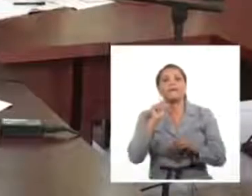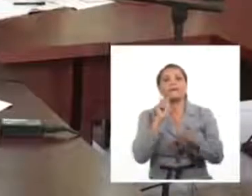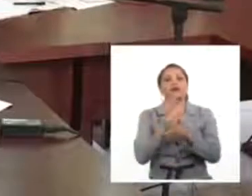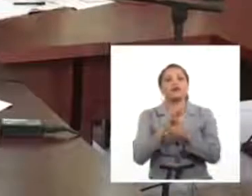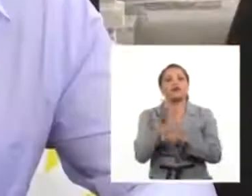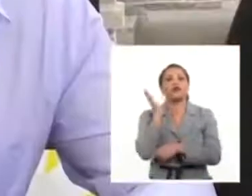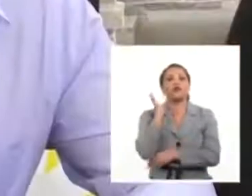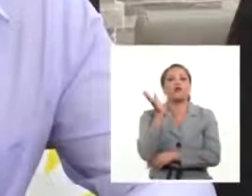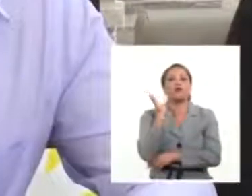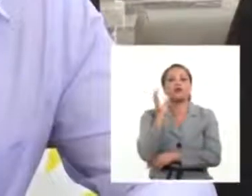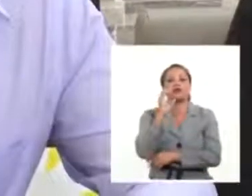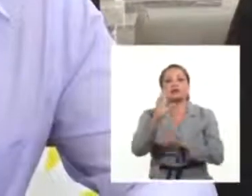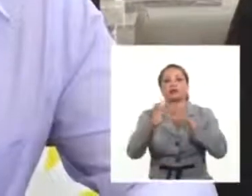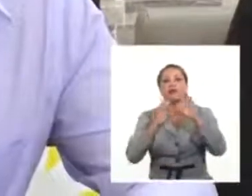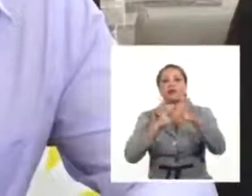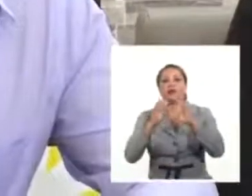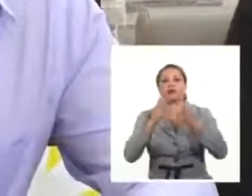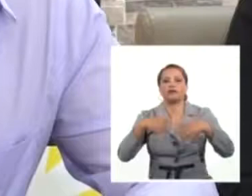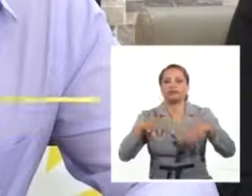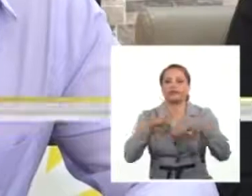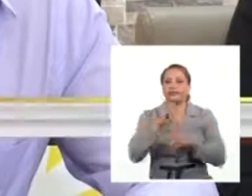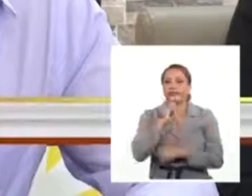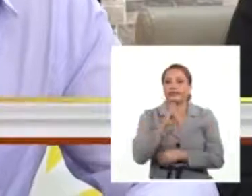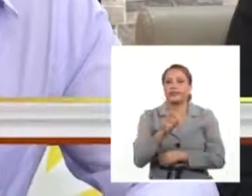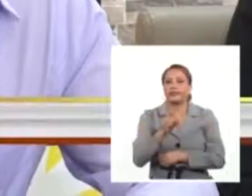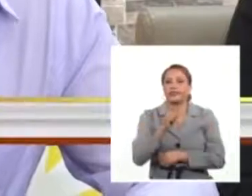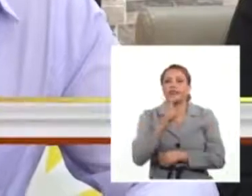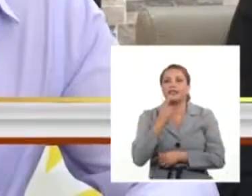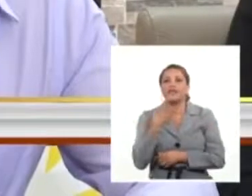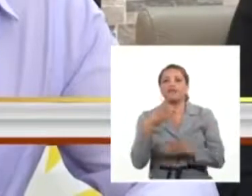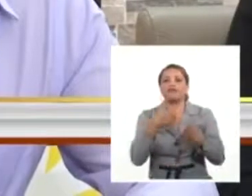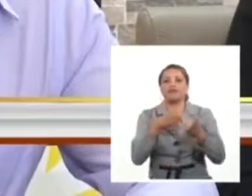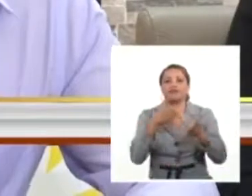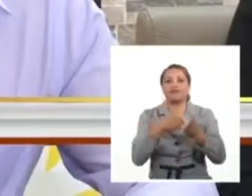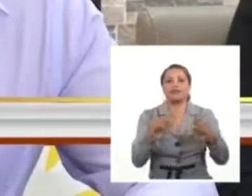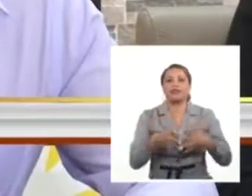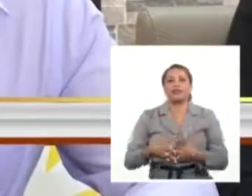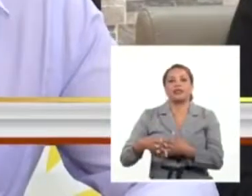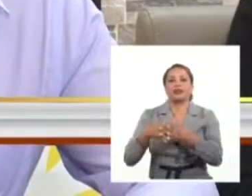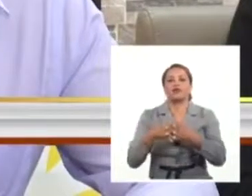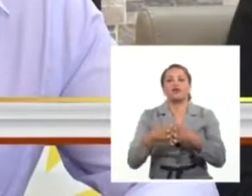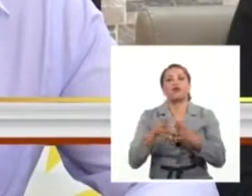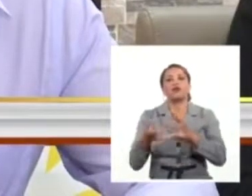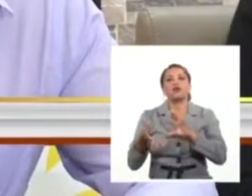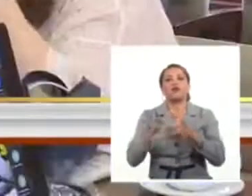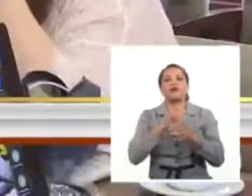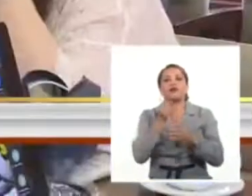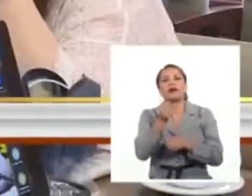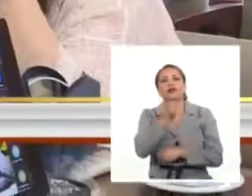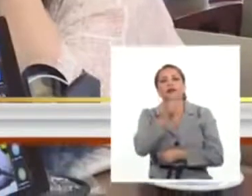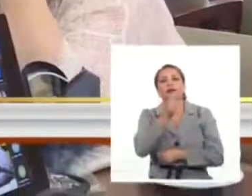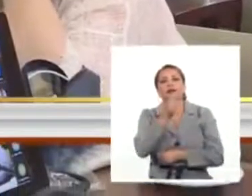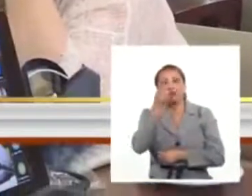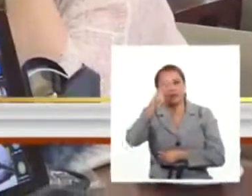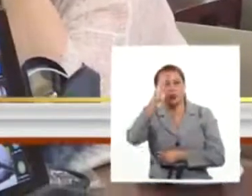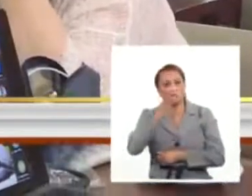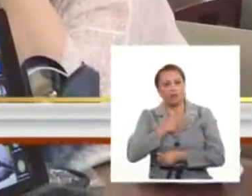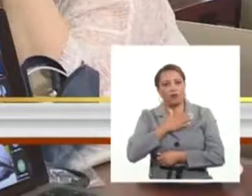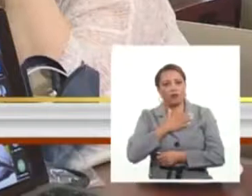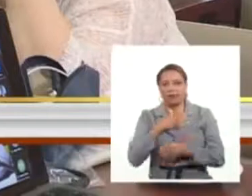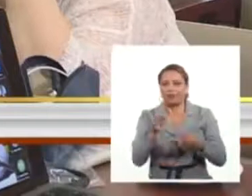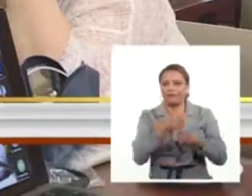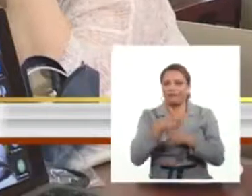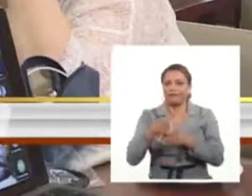conferencia Comunicación de Crisis y Comunicación Mediática en el Camino hacia un nuevo modelo de prensa en Cuba de la periodista y